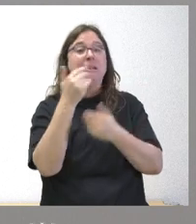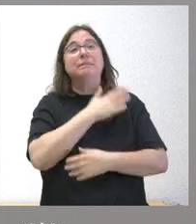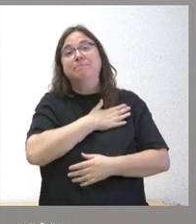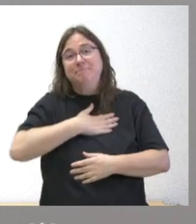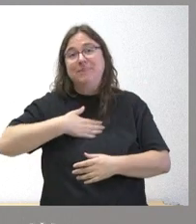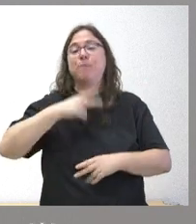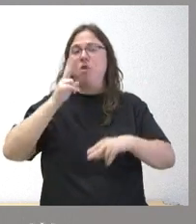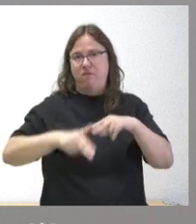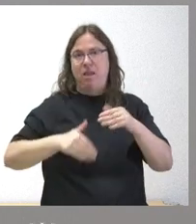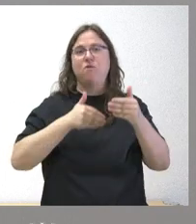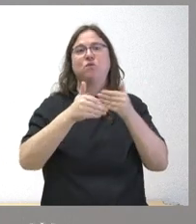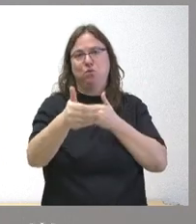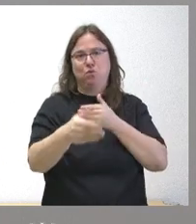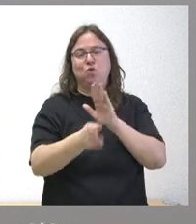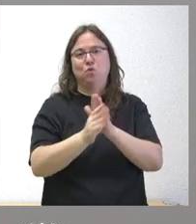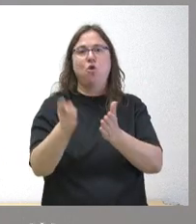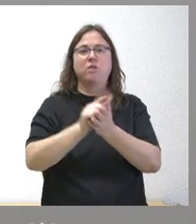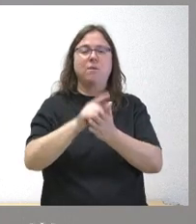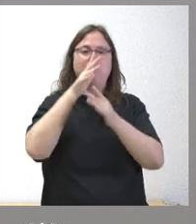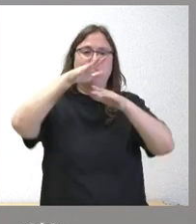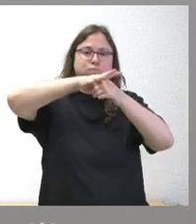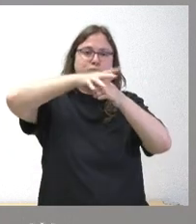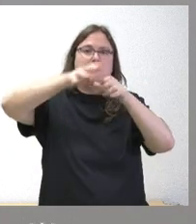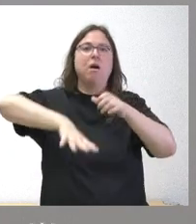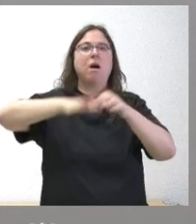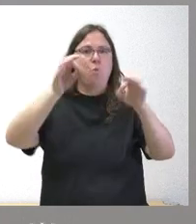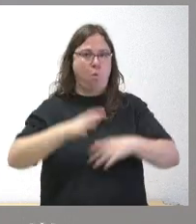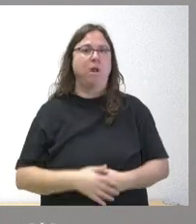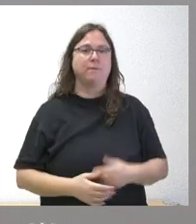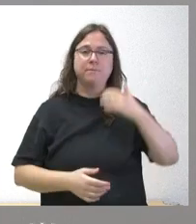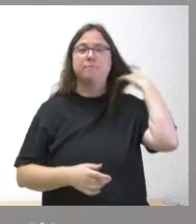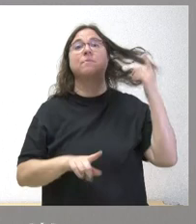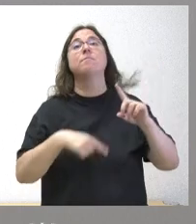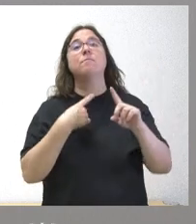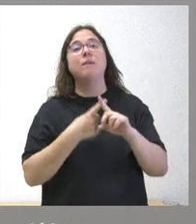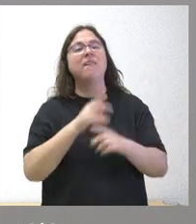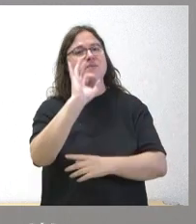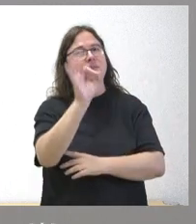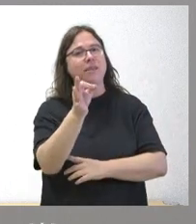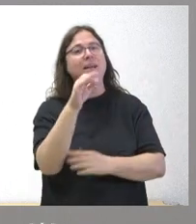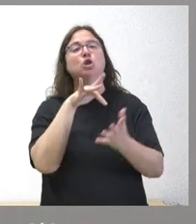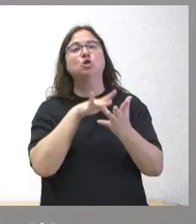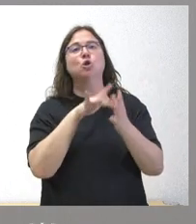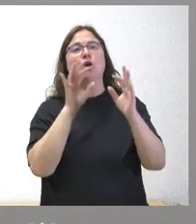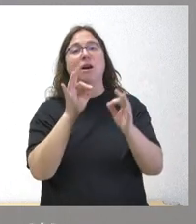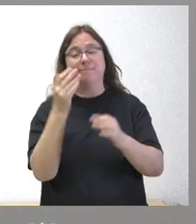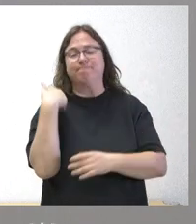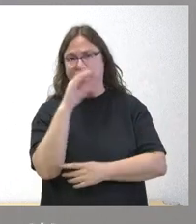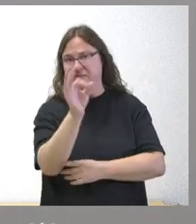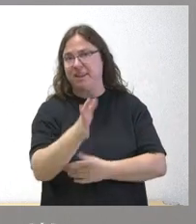evitemos que en el futuro se puedan producir estas circunstancias que usted plantean y que es verdad que se produjeron y que